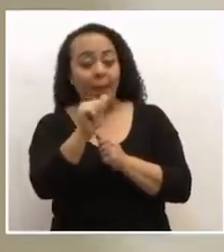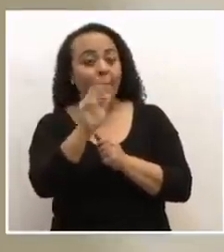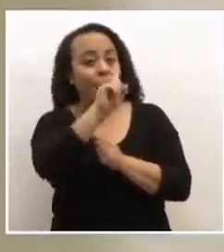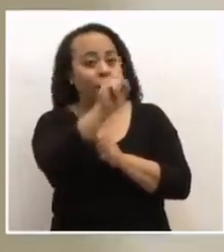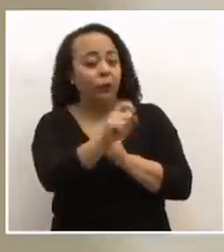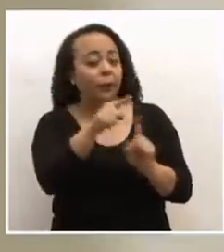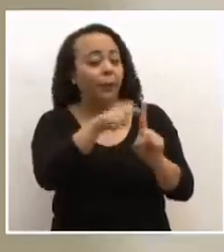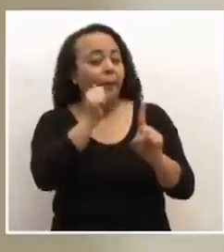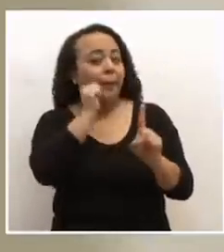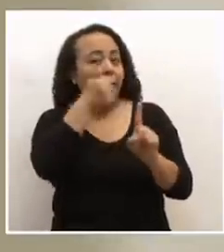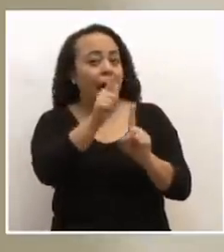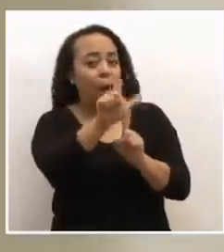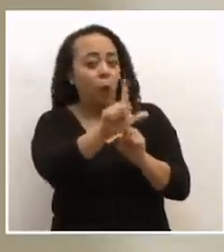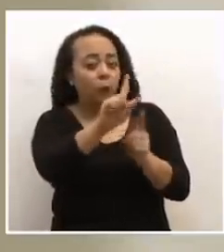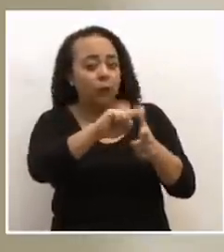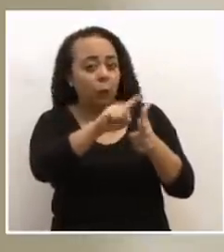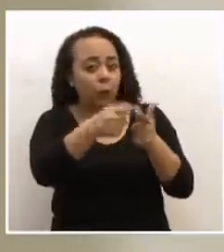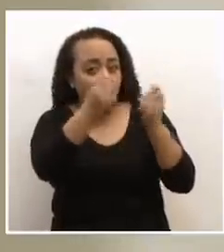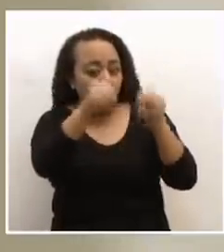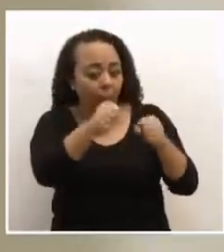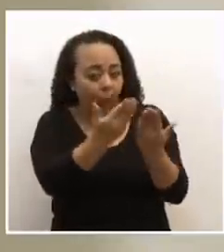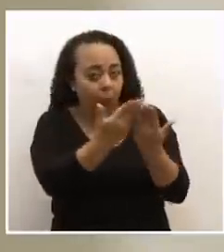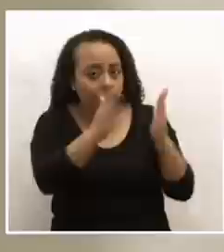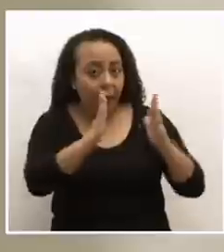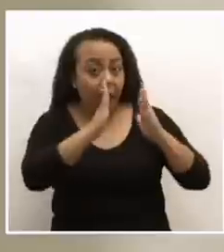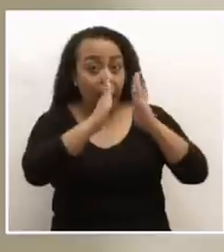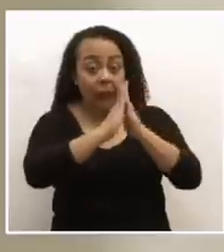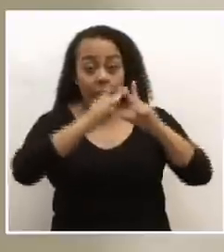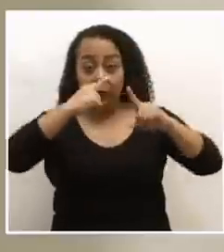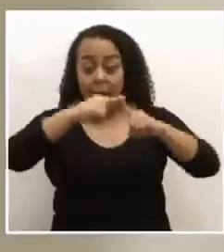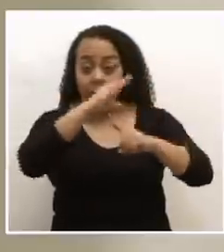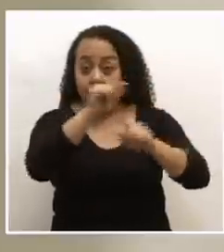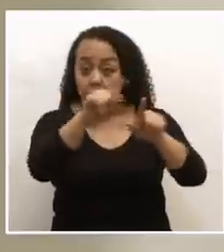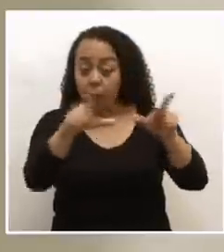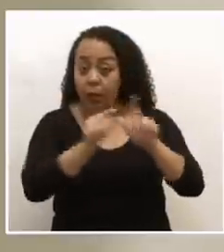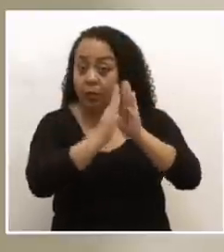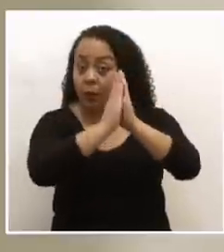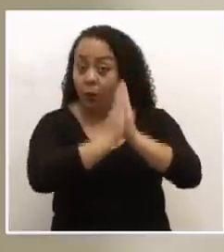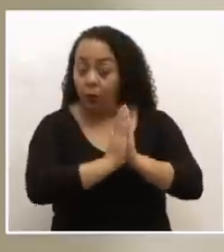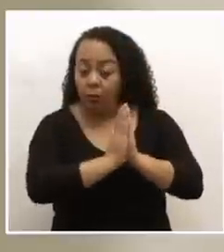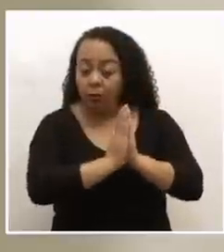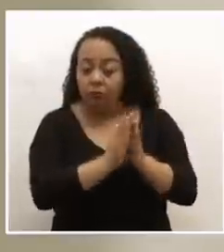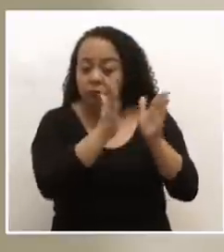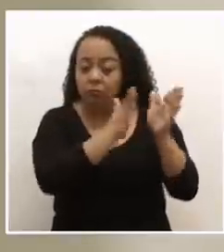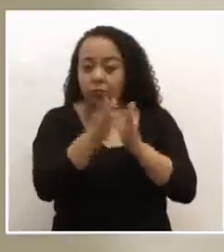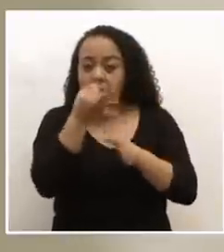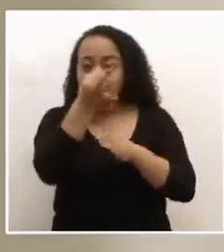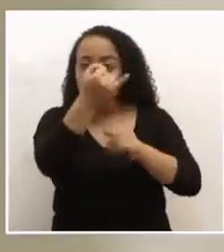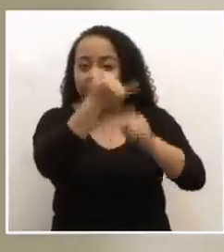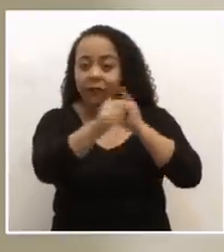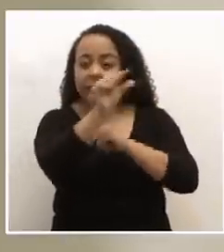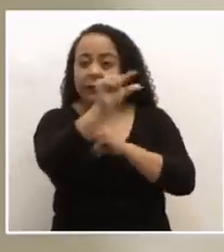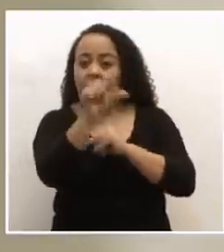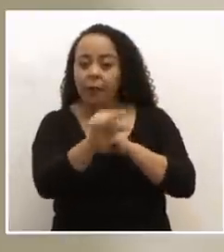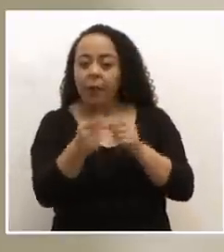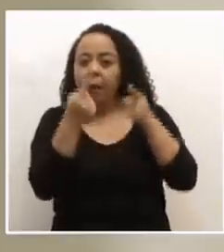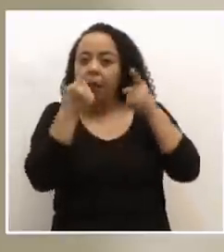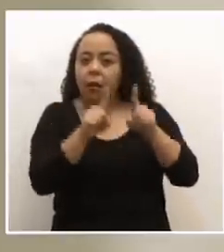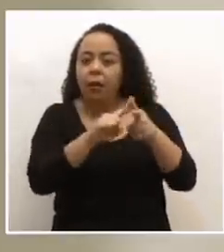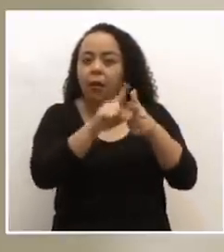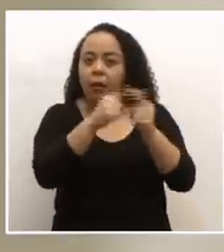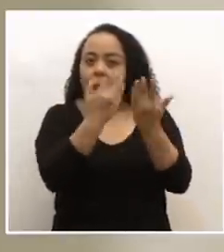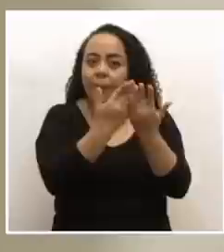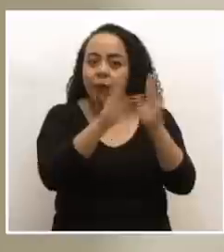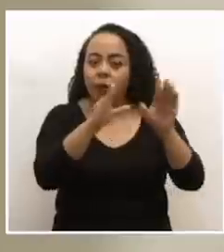mañana, lunes, entonces, ya pueden abrir los templos y lugares de culto. ¿Se prevé que el próximo fin de semana se dé entonces la